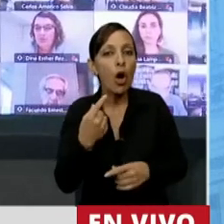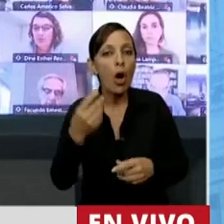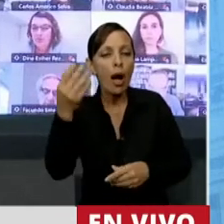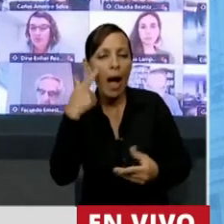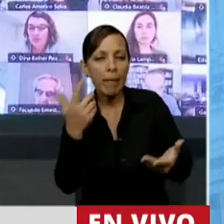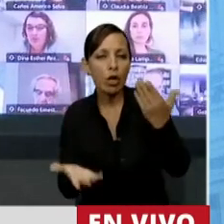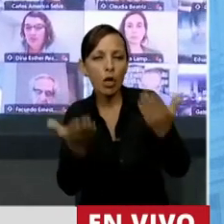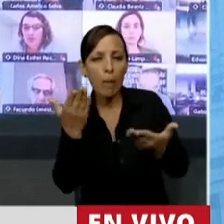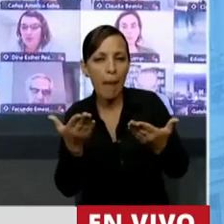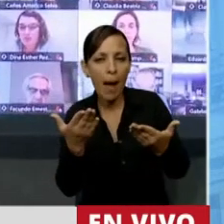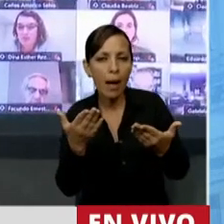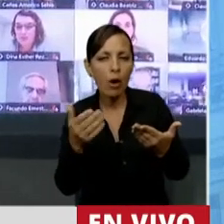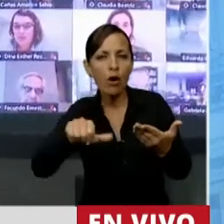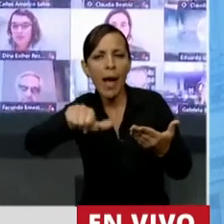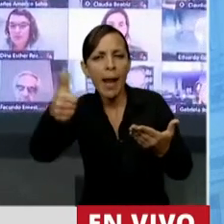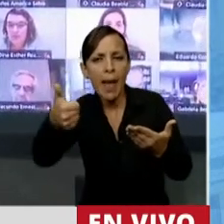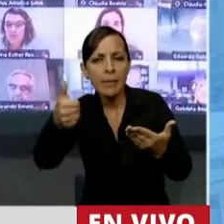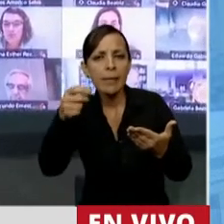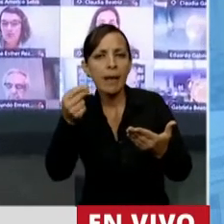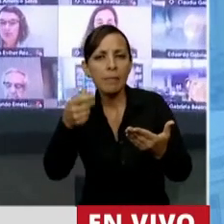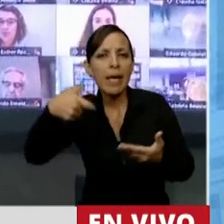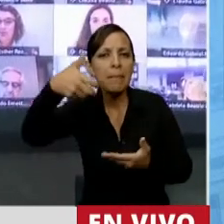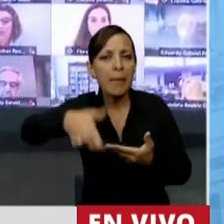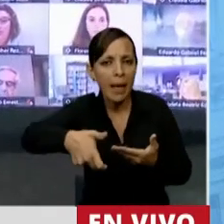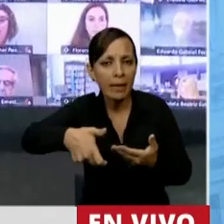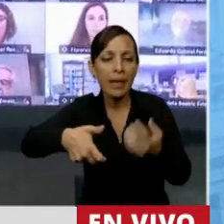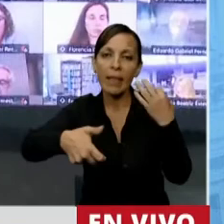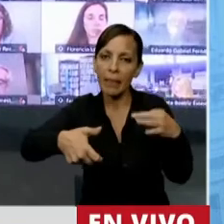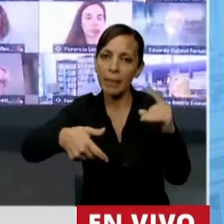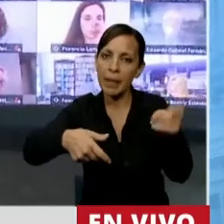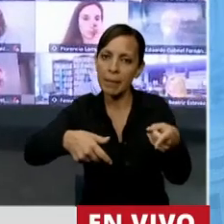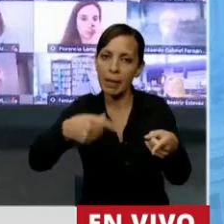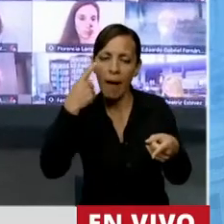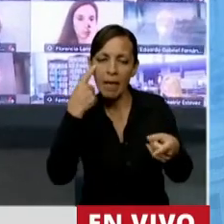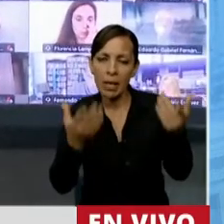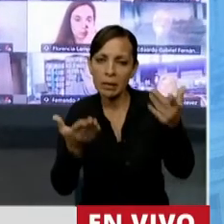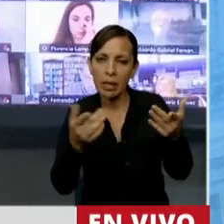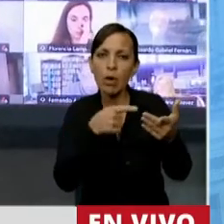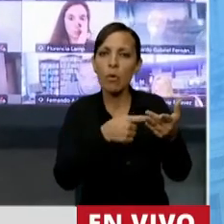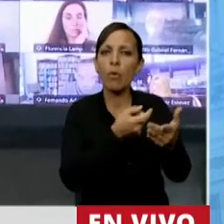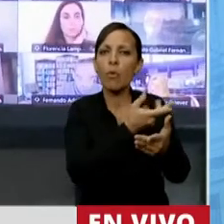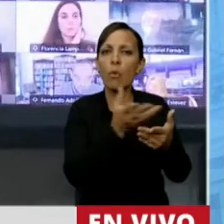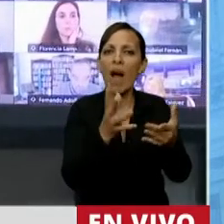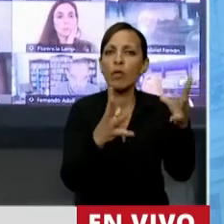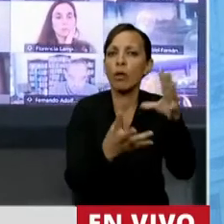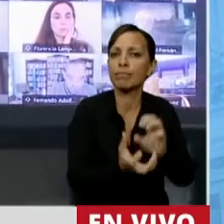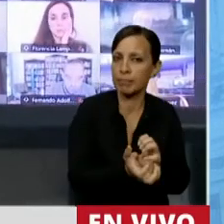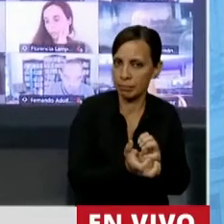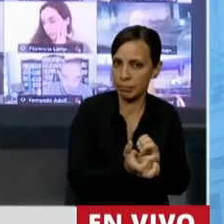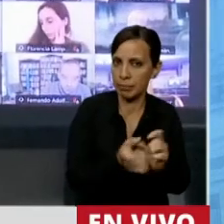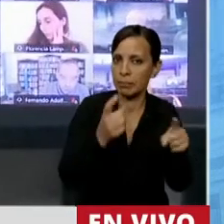de cuánto es el capital que se invierte, también tiene que hacer el balance de cuánto es lo que se destruye.